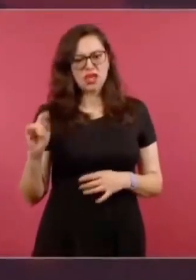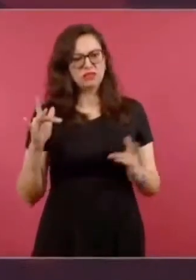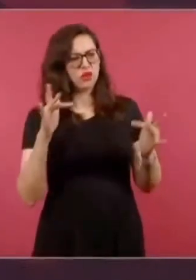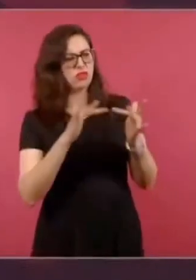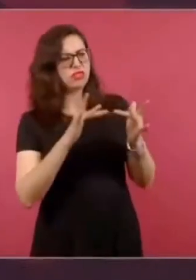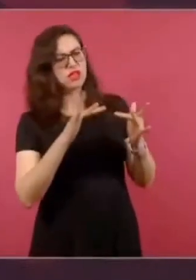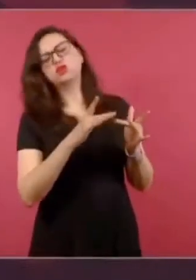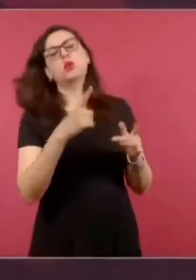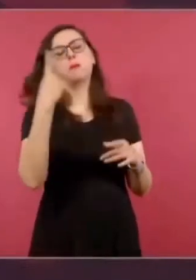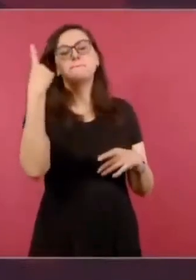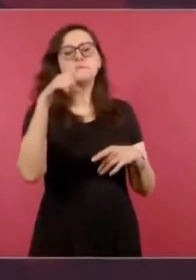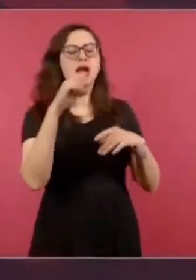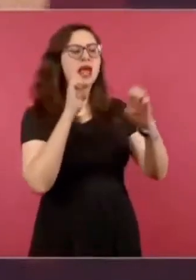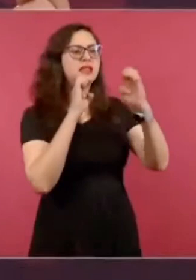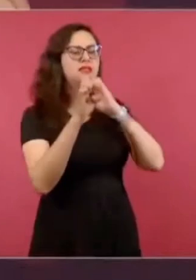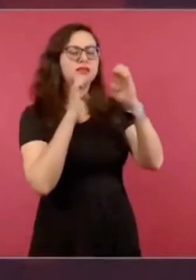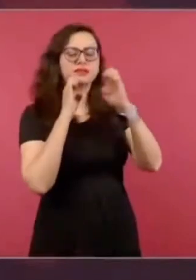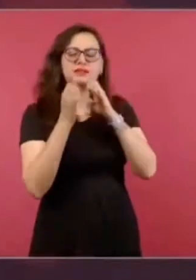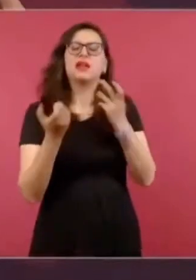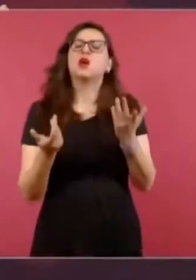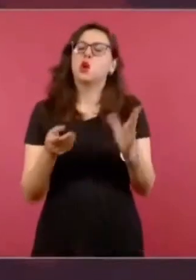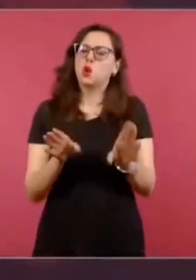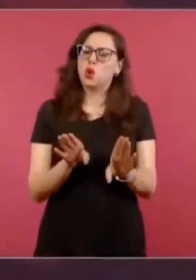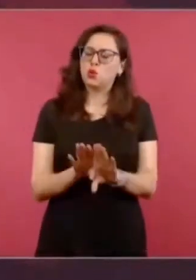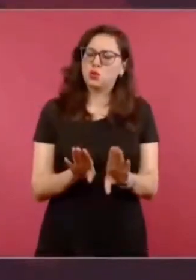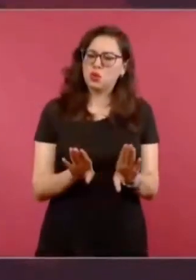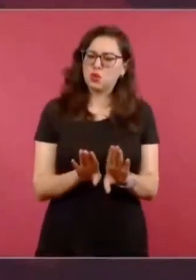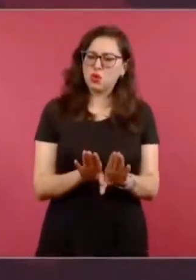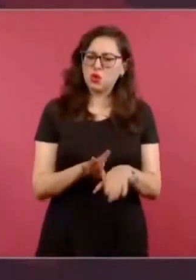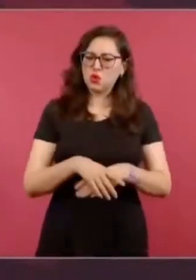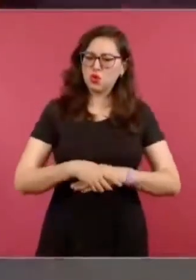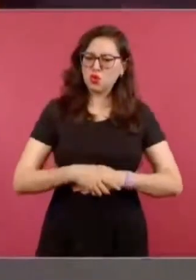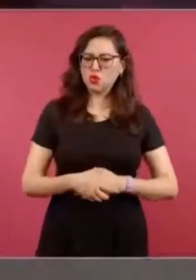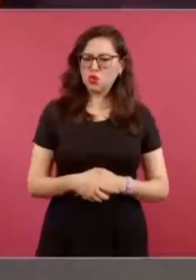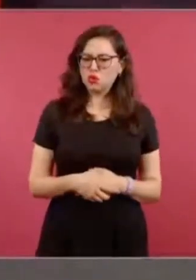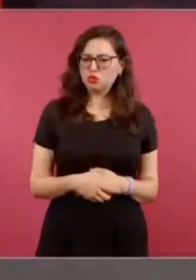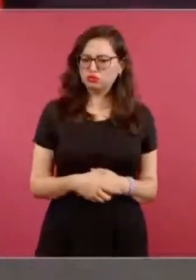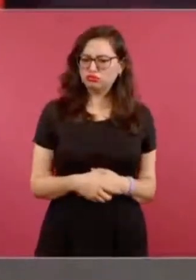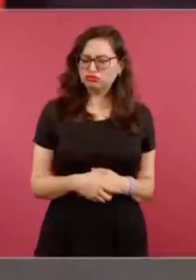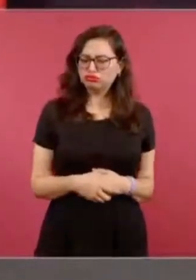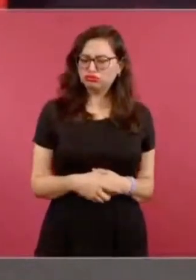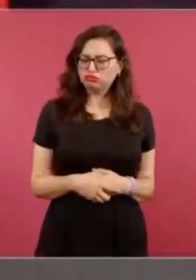¿Quién le ayudó a contactarlo?